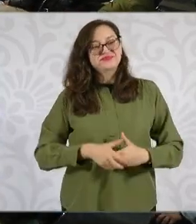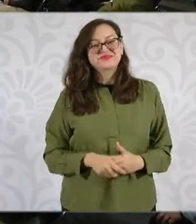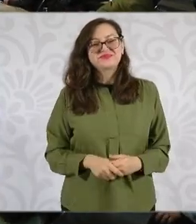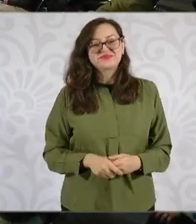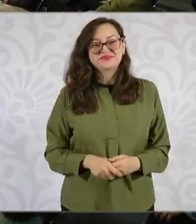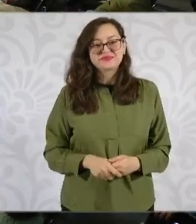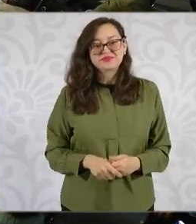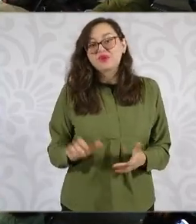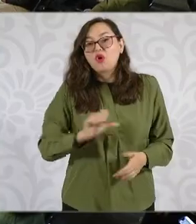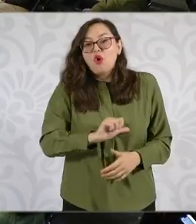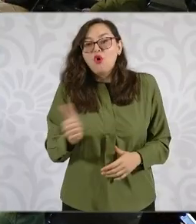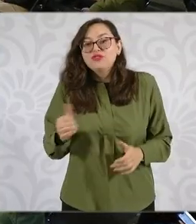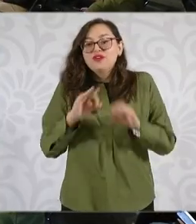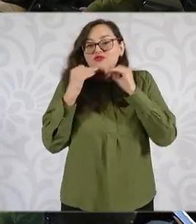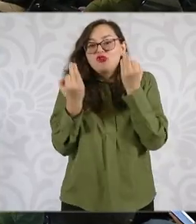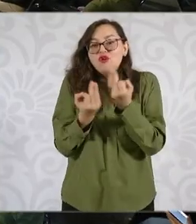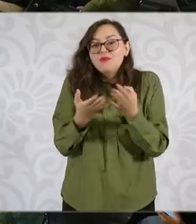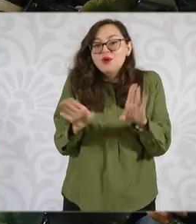¿Cuál es el otro método?